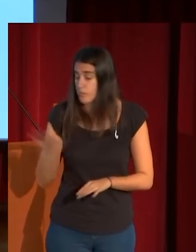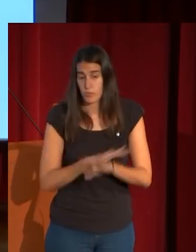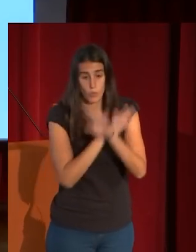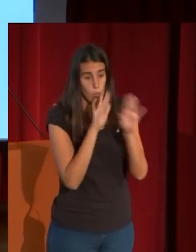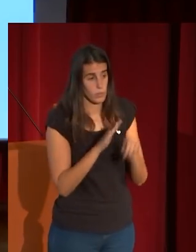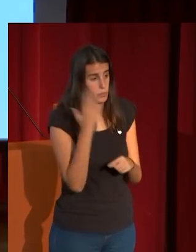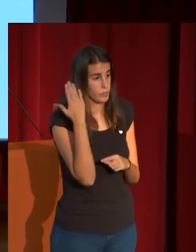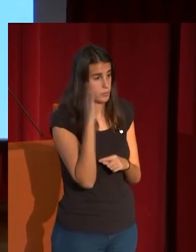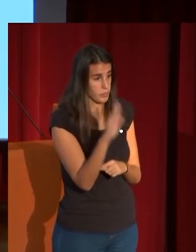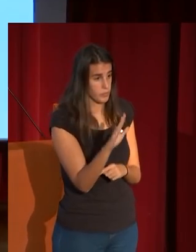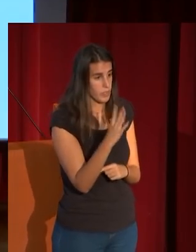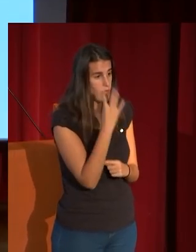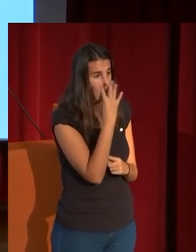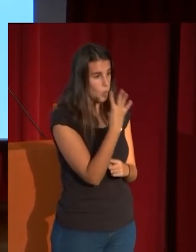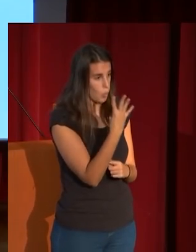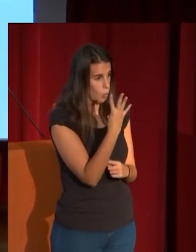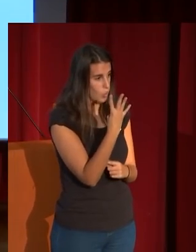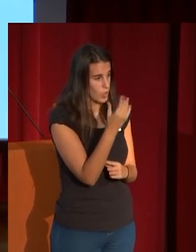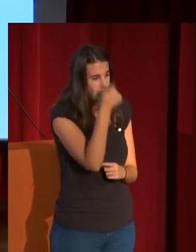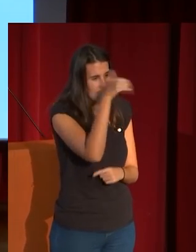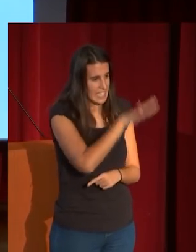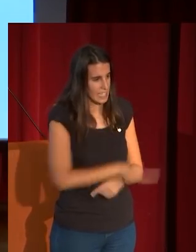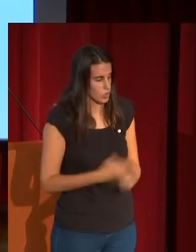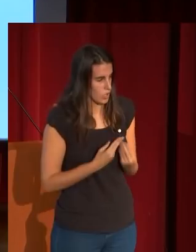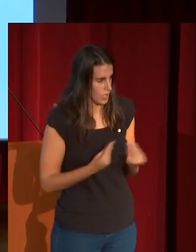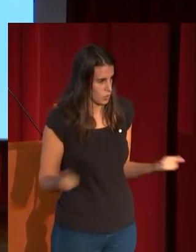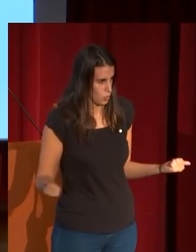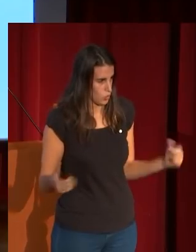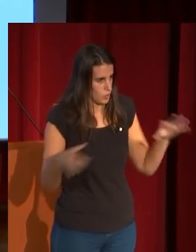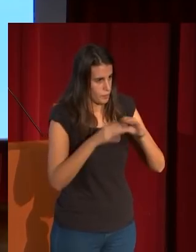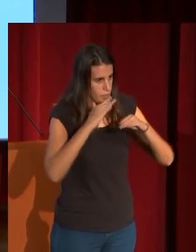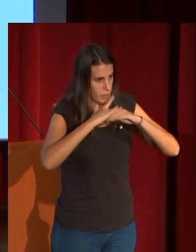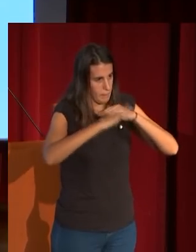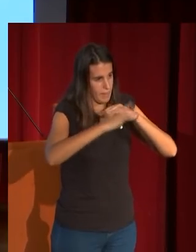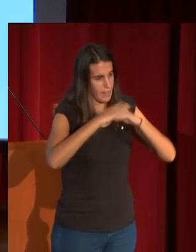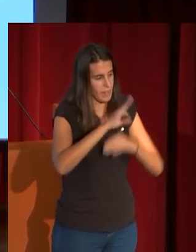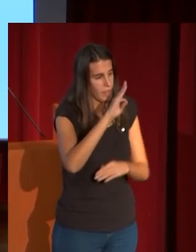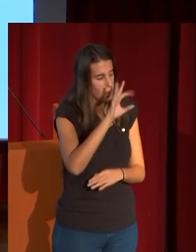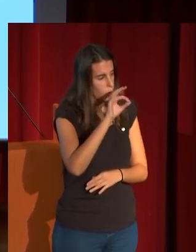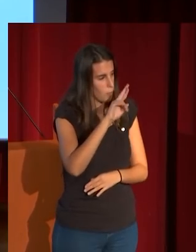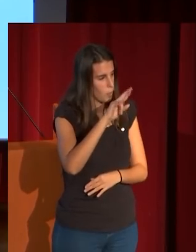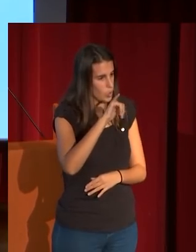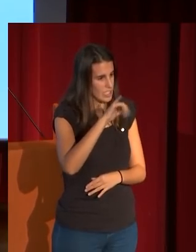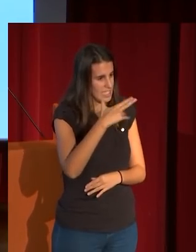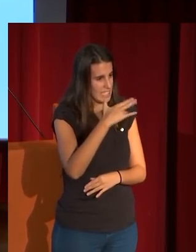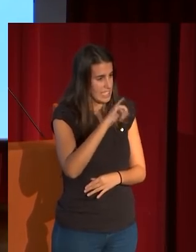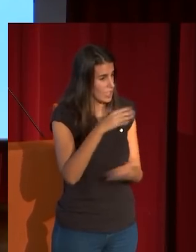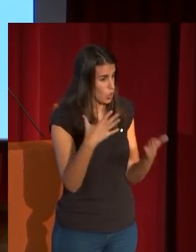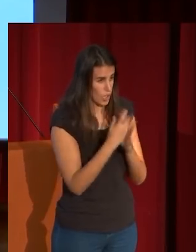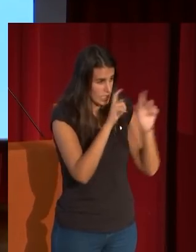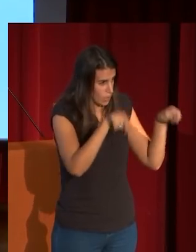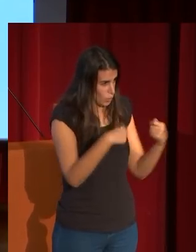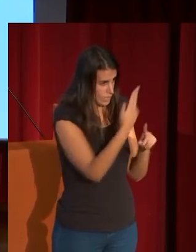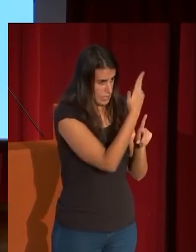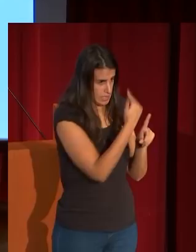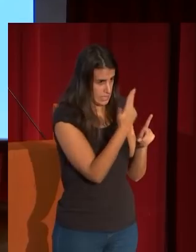con las cuatro versiones de niños desnudos en la playa de Portici todas ellas del natural y cada una de